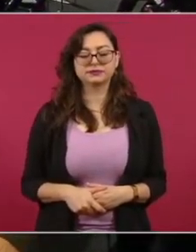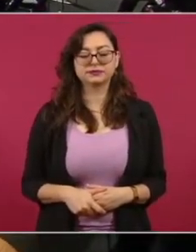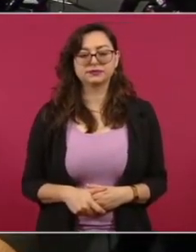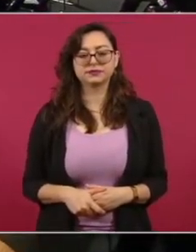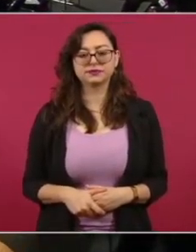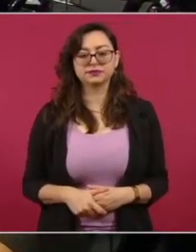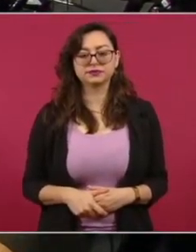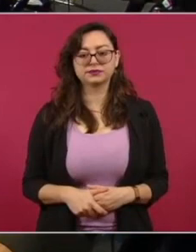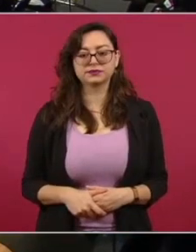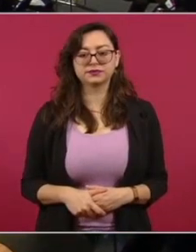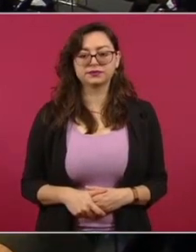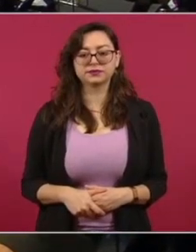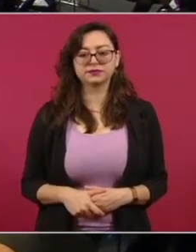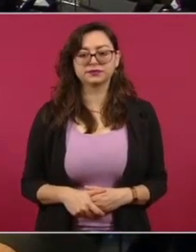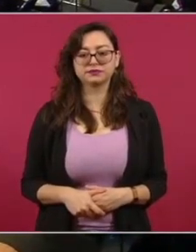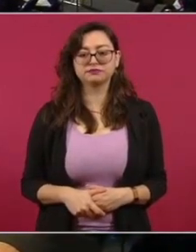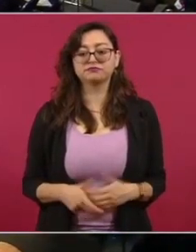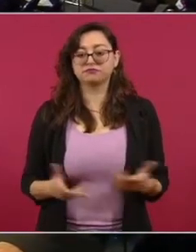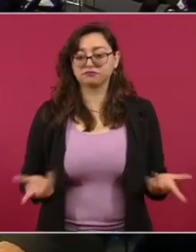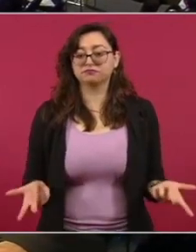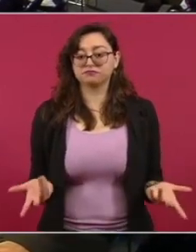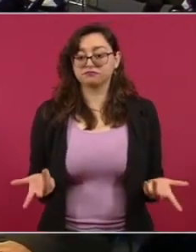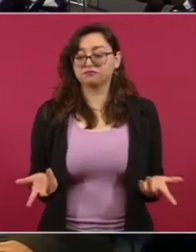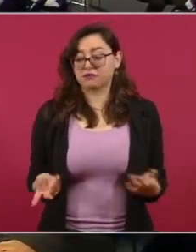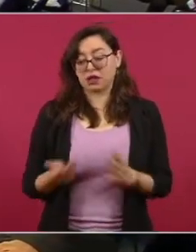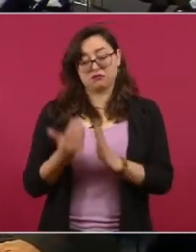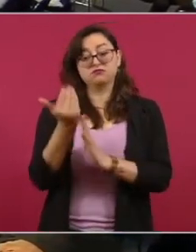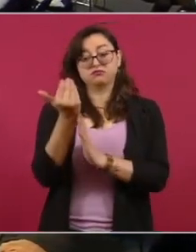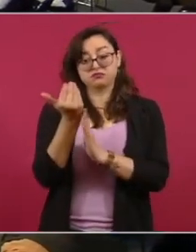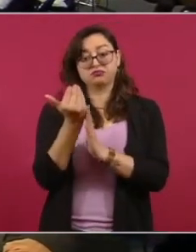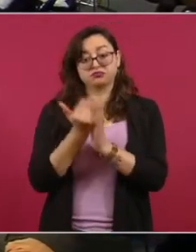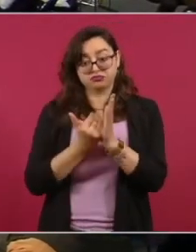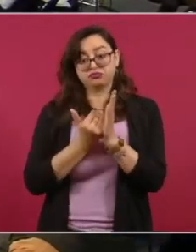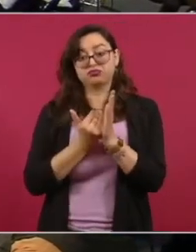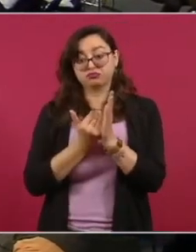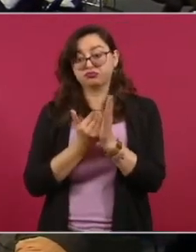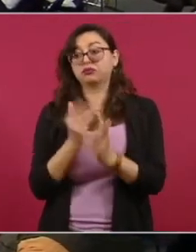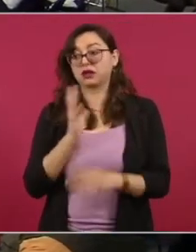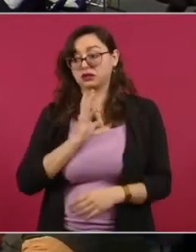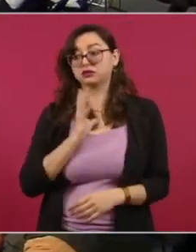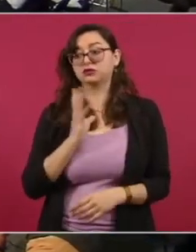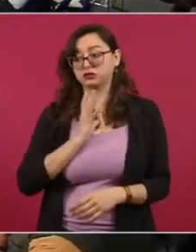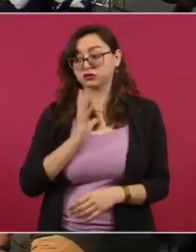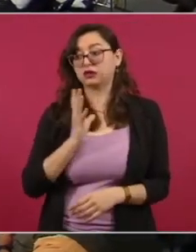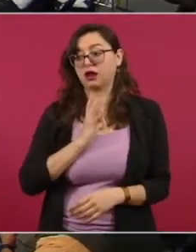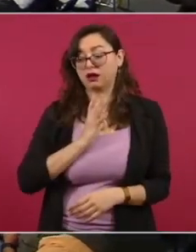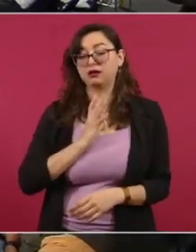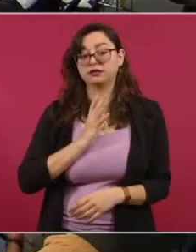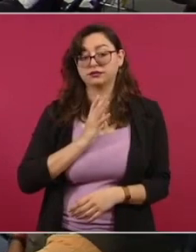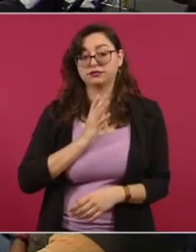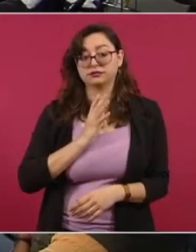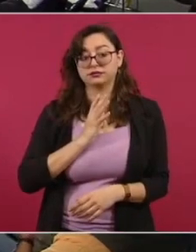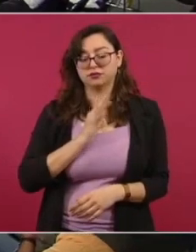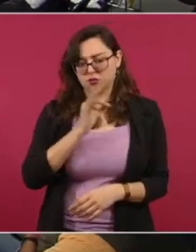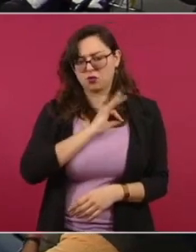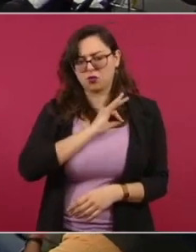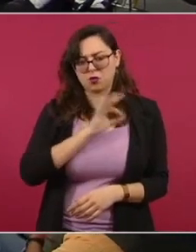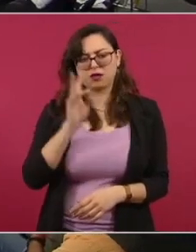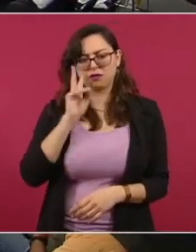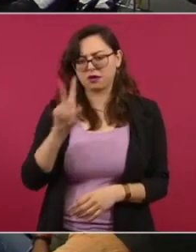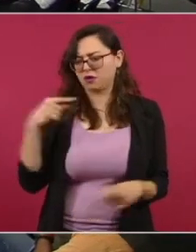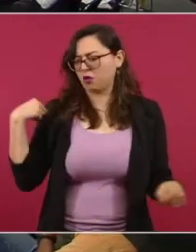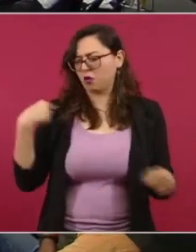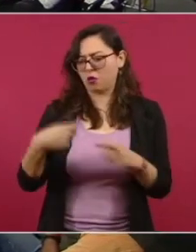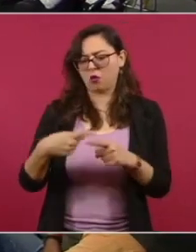entonces tenemos una disminución desde que llegamos, del